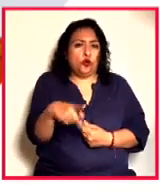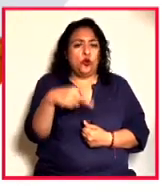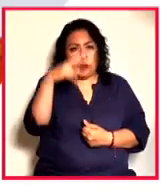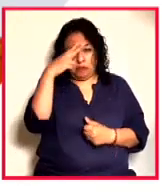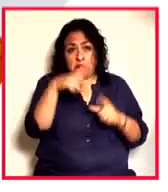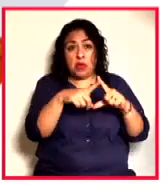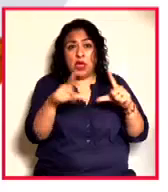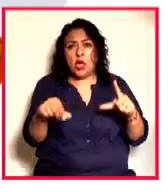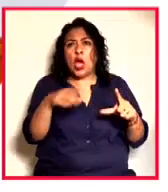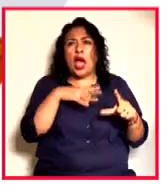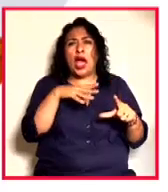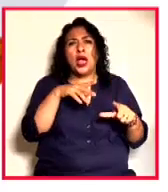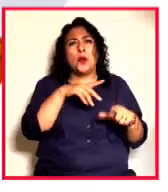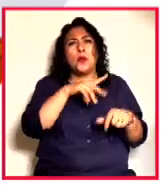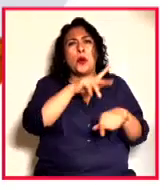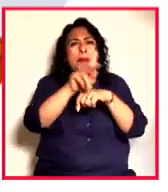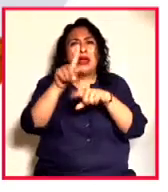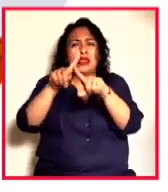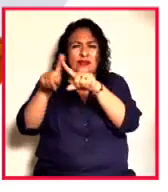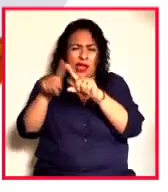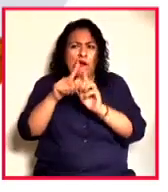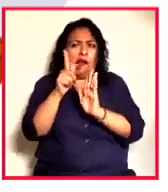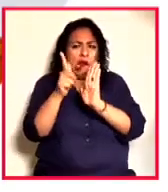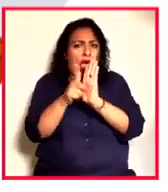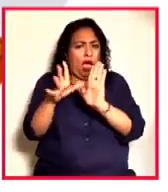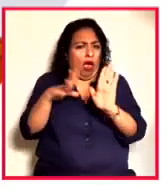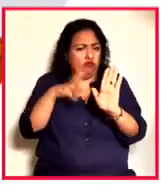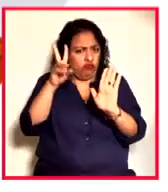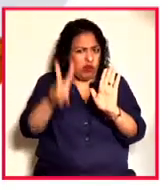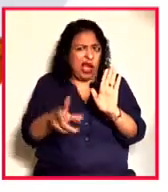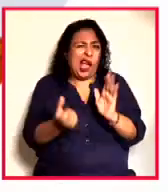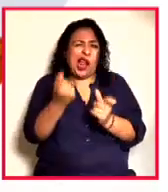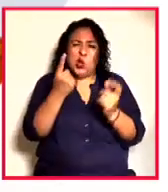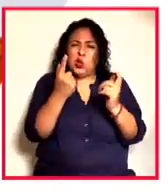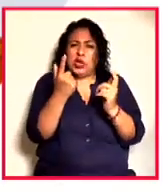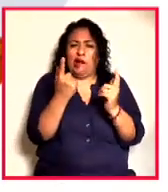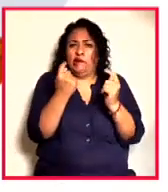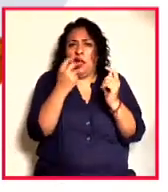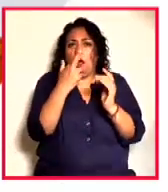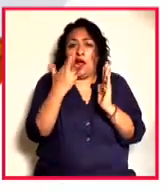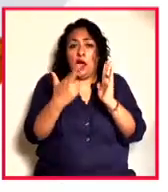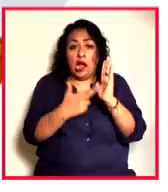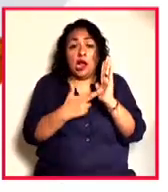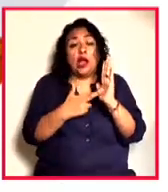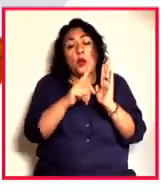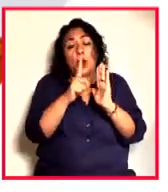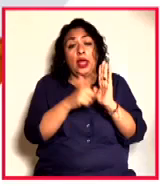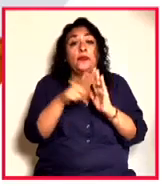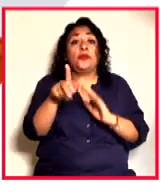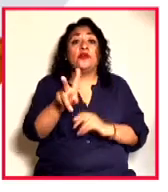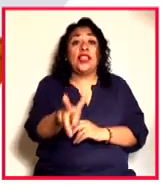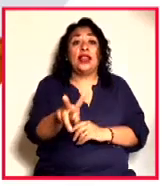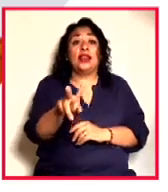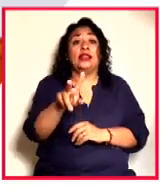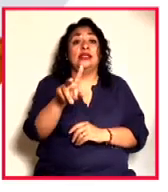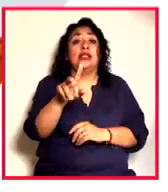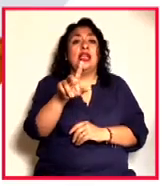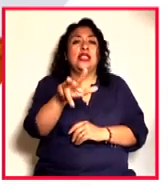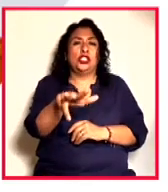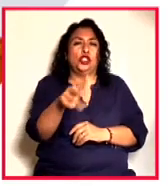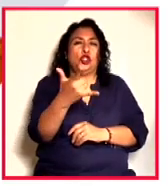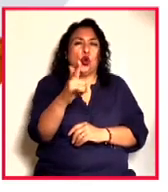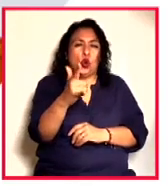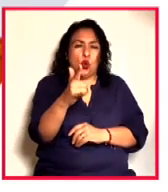en muchas partes del mundo de manera legal, pero en algunas no lo está. Y bueno, en otros temas, este viernes dieciocho de junio va a comenzar el Festival Internacional